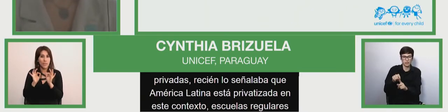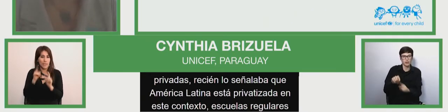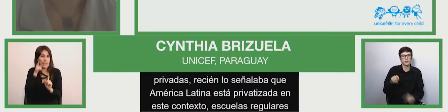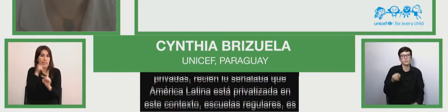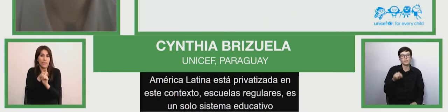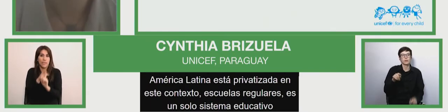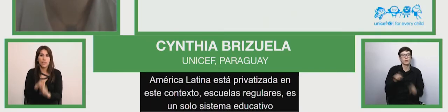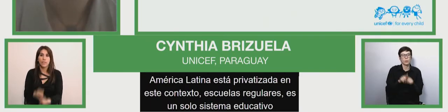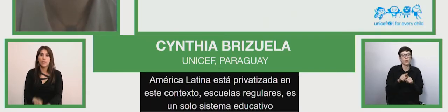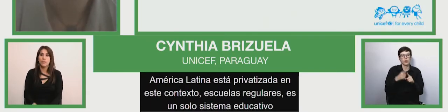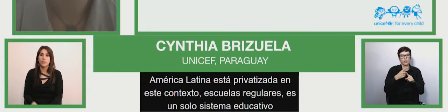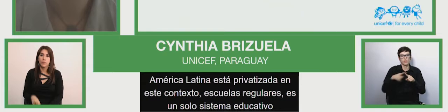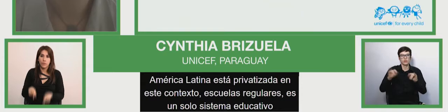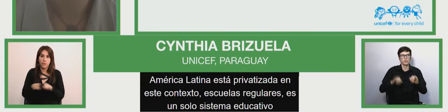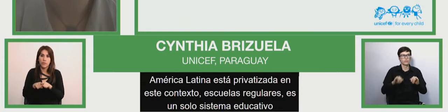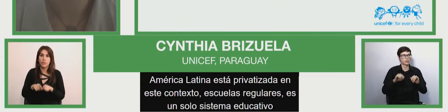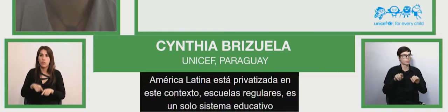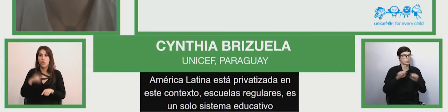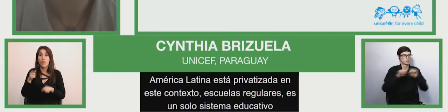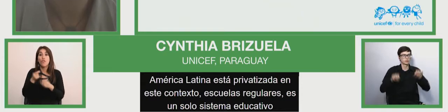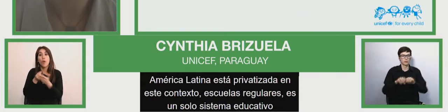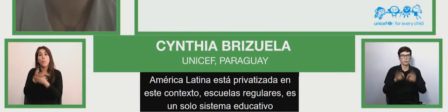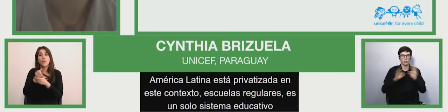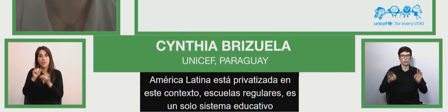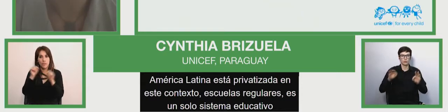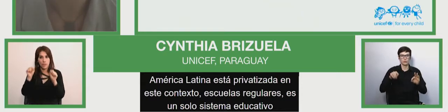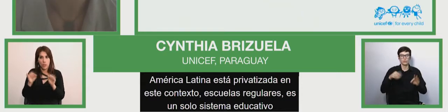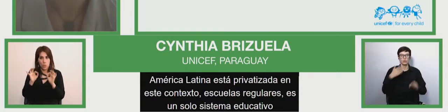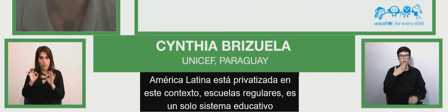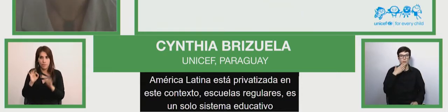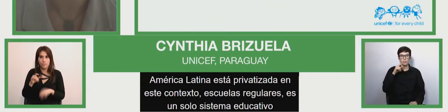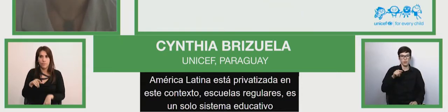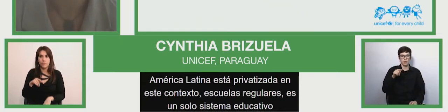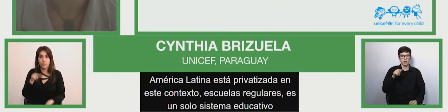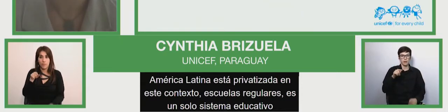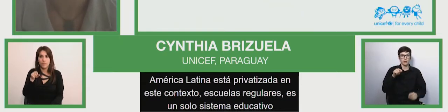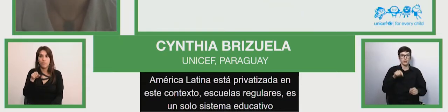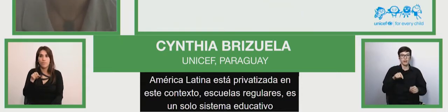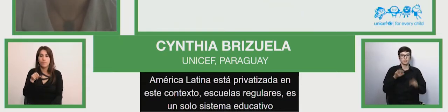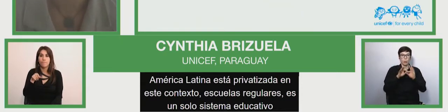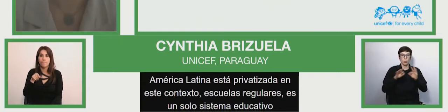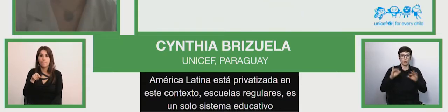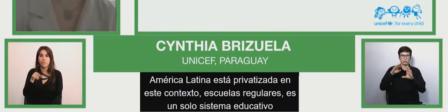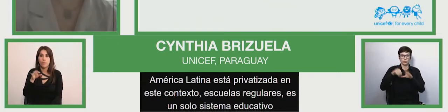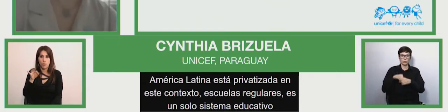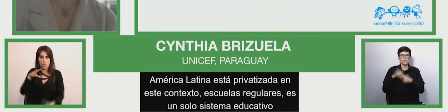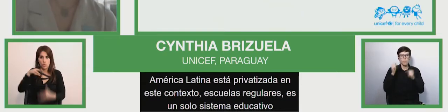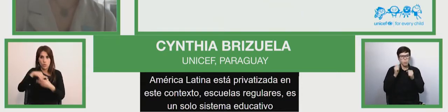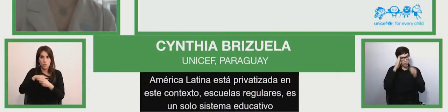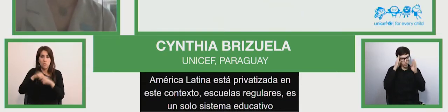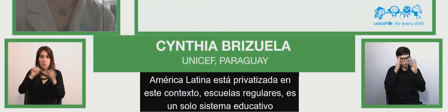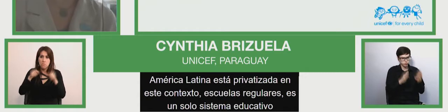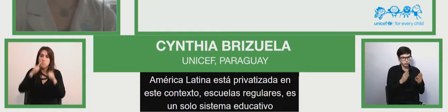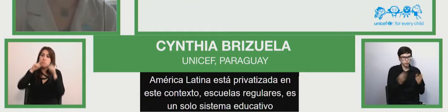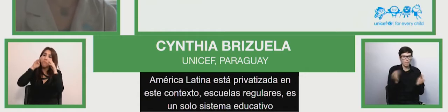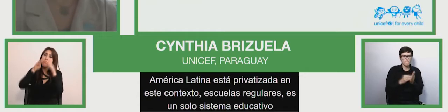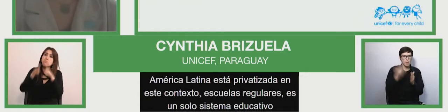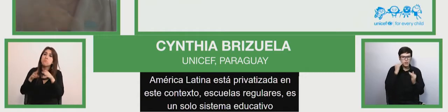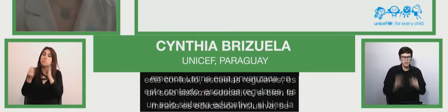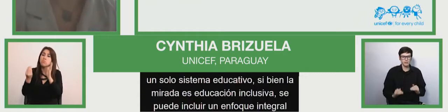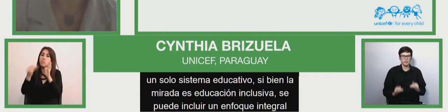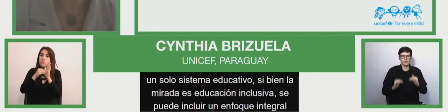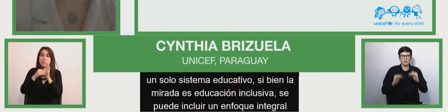Y si bien la mirada es educación inclusiva, se puede incluir un enfoque integral, sobre todo en los más pequeños.